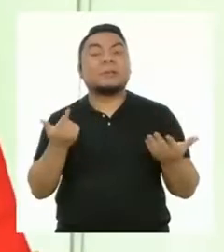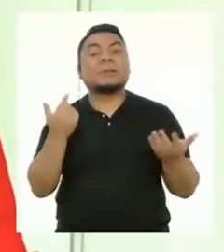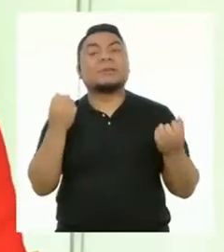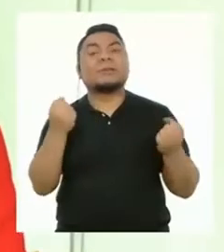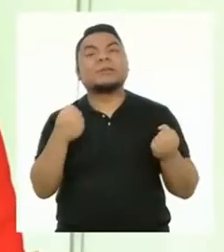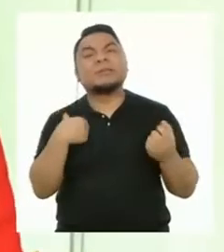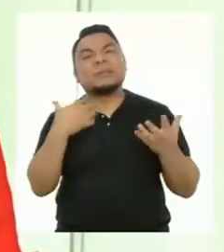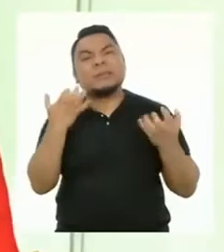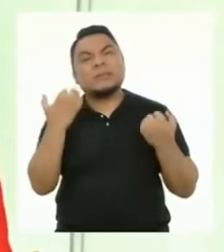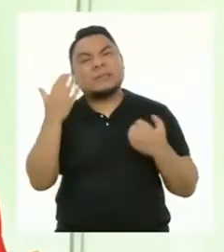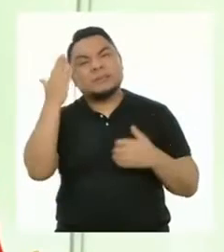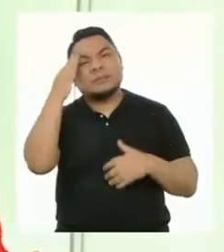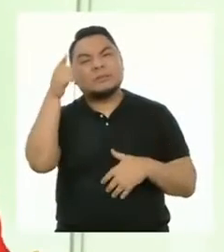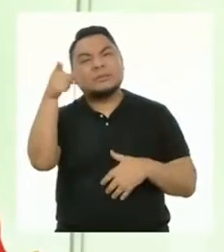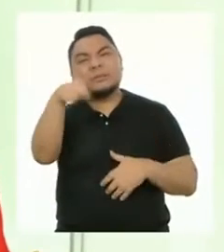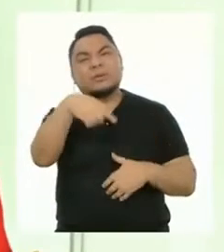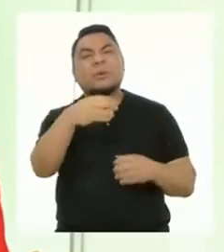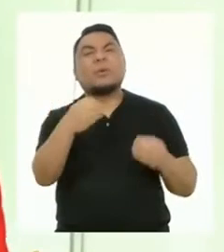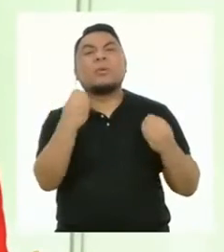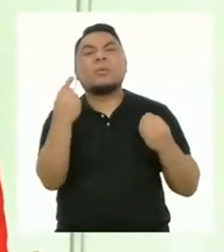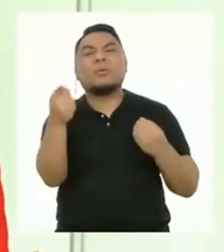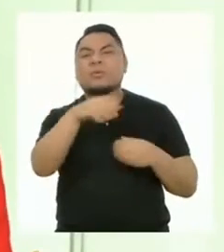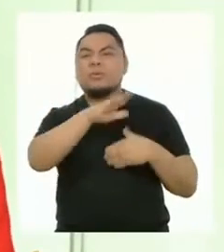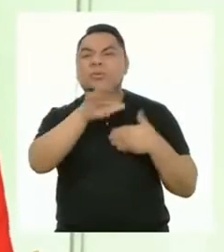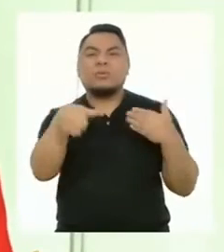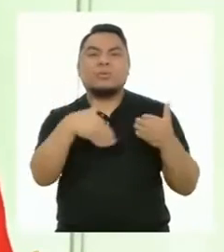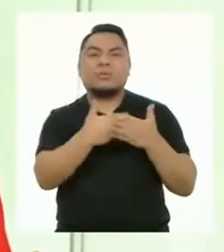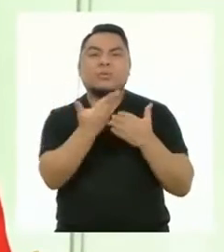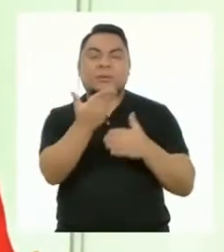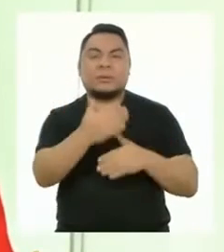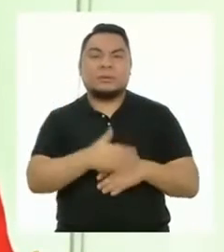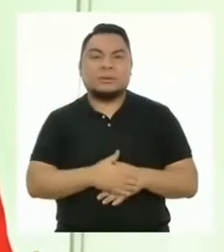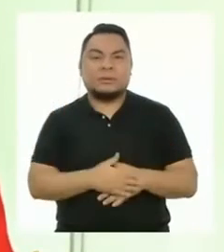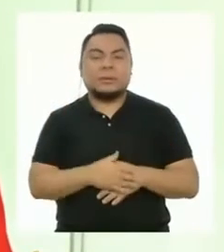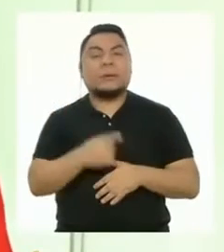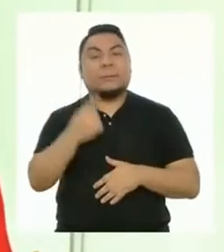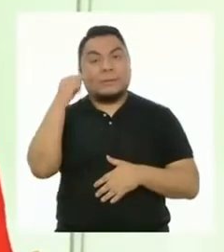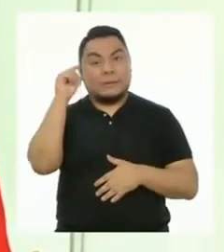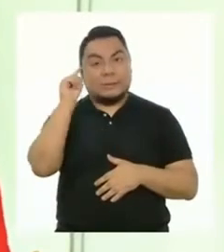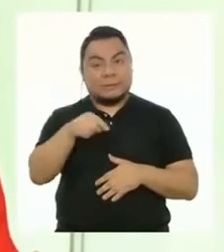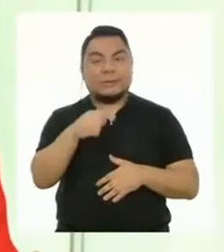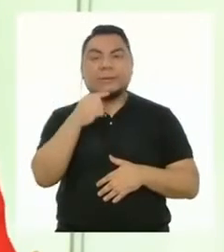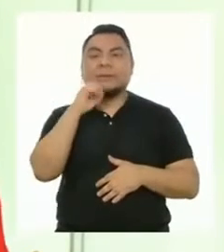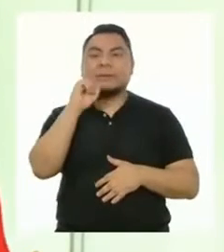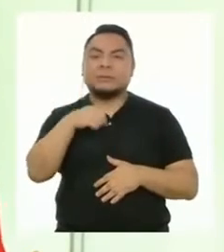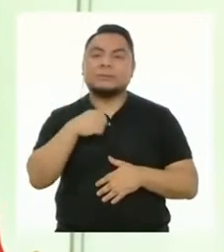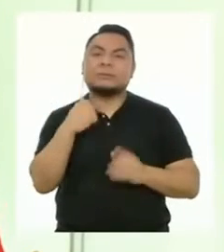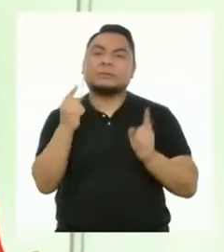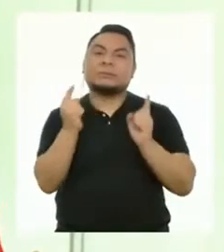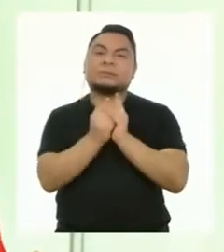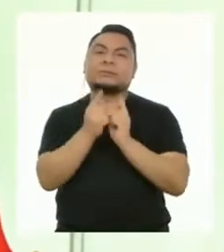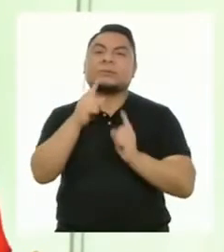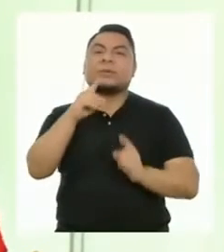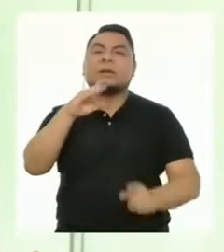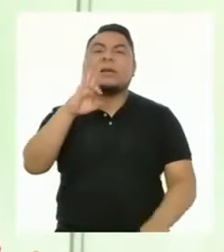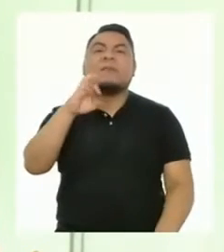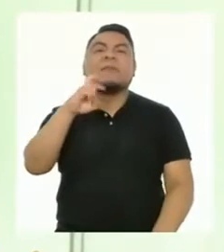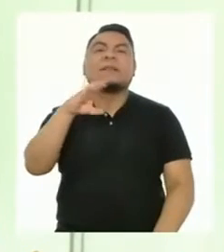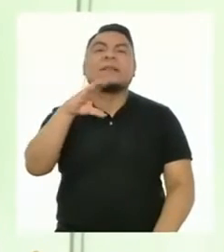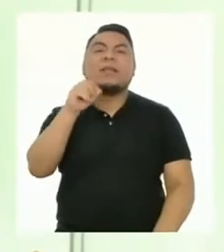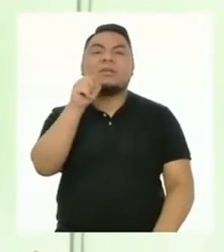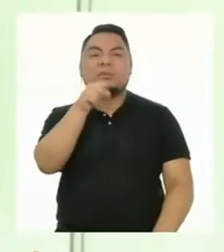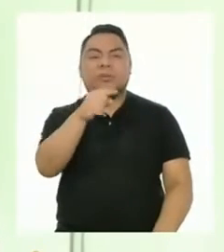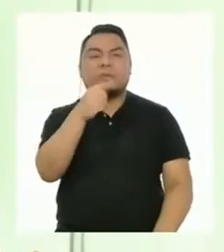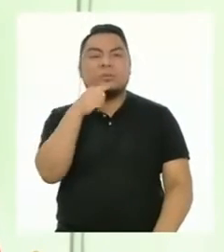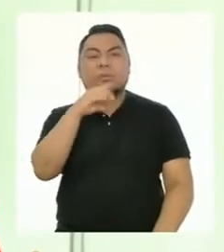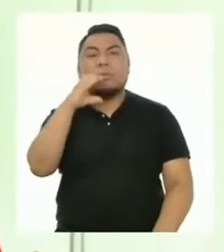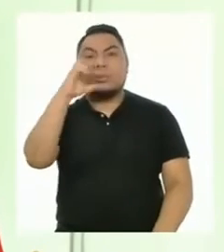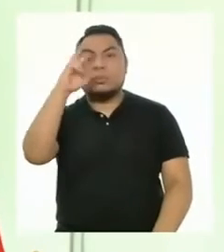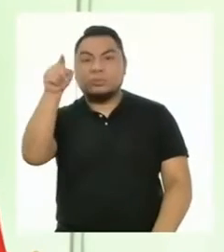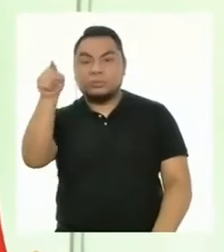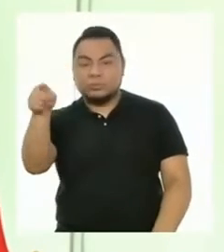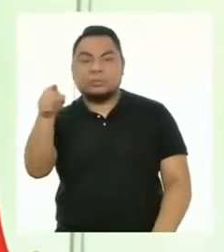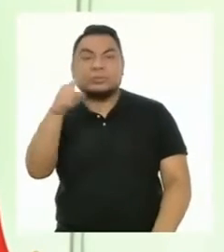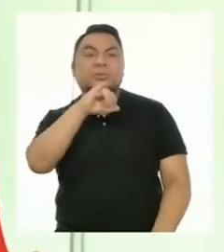quiero saber cómo les está yendo a ustedes con todo esto. Y para eso hablaré con Fernando de Arequipa, Frecia Linda de Cusco, Joan y